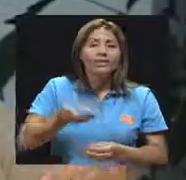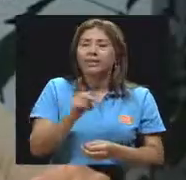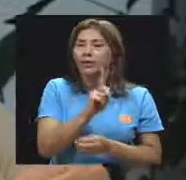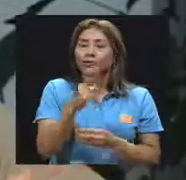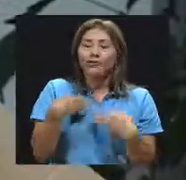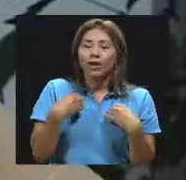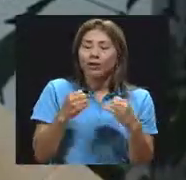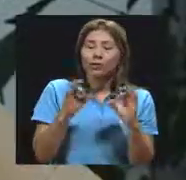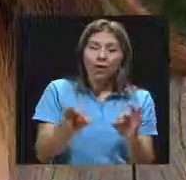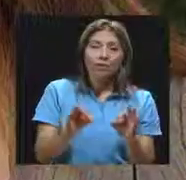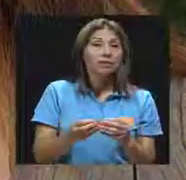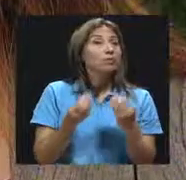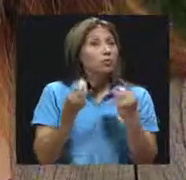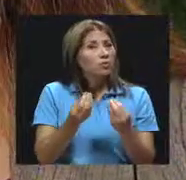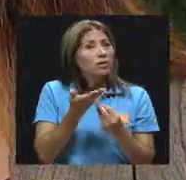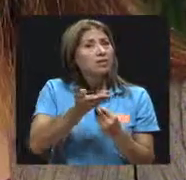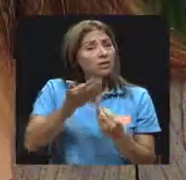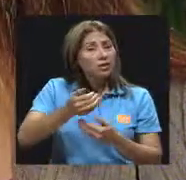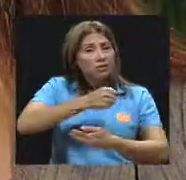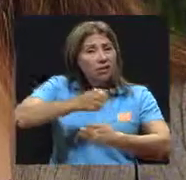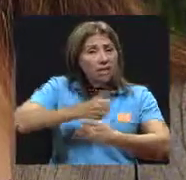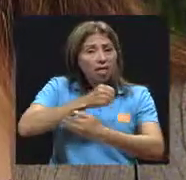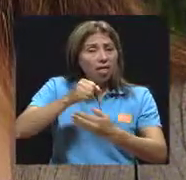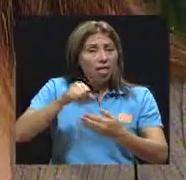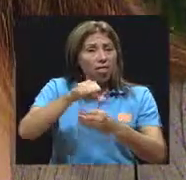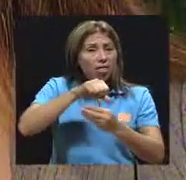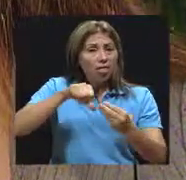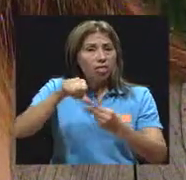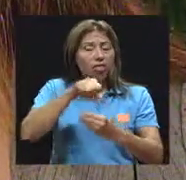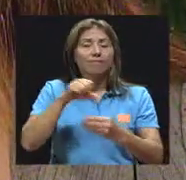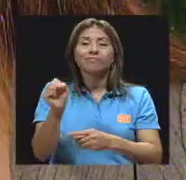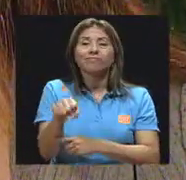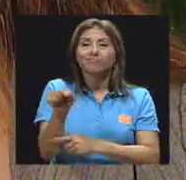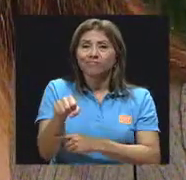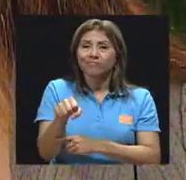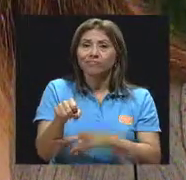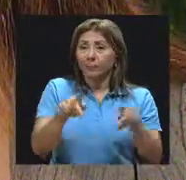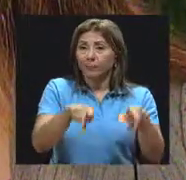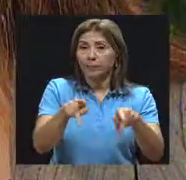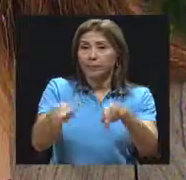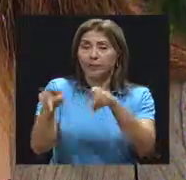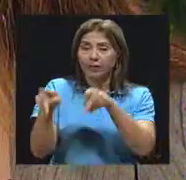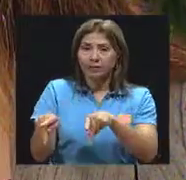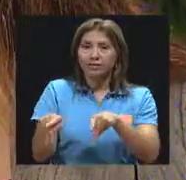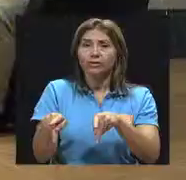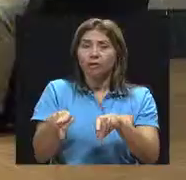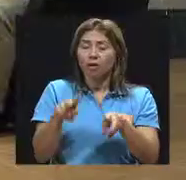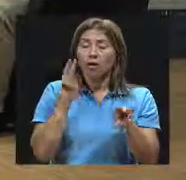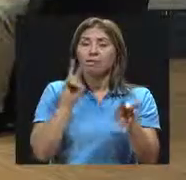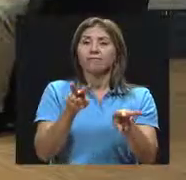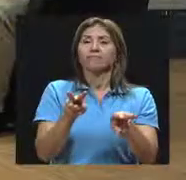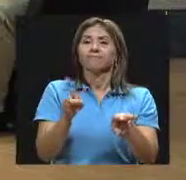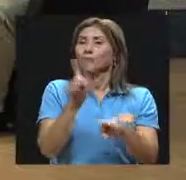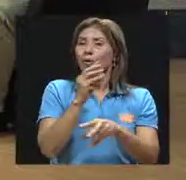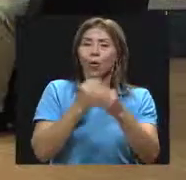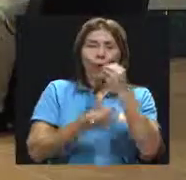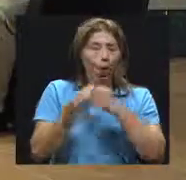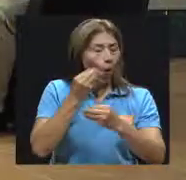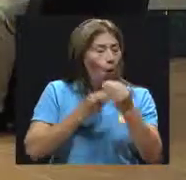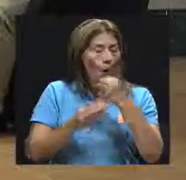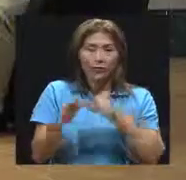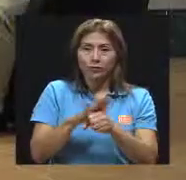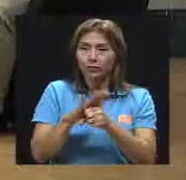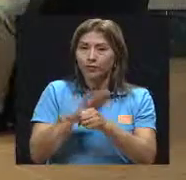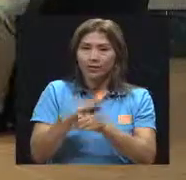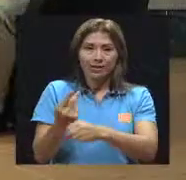frituras. Muchísimas frituras. La población está claramente identificada que no come ni suficientes frutas ni